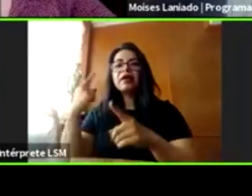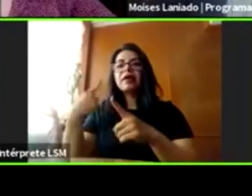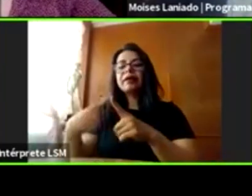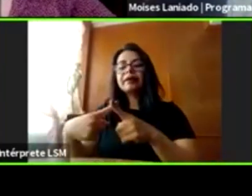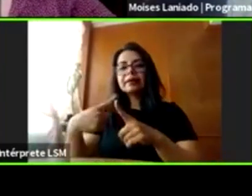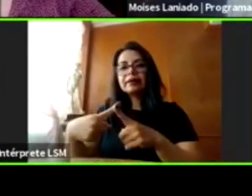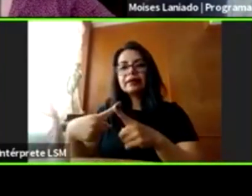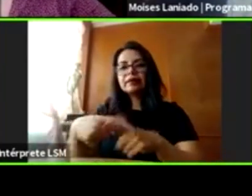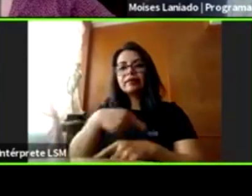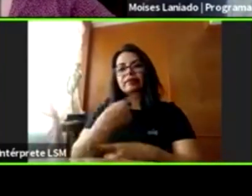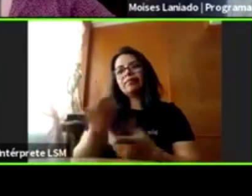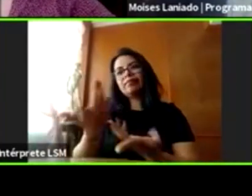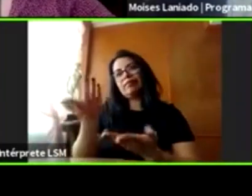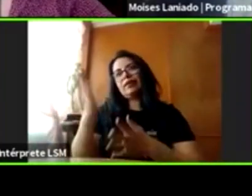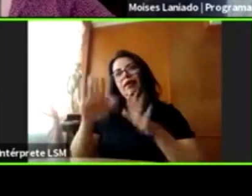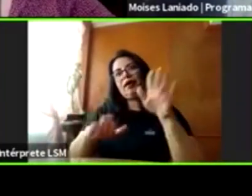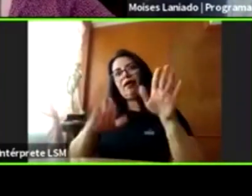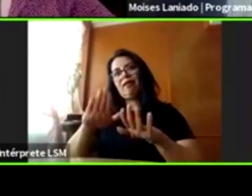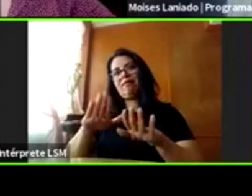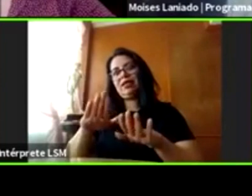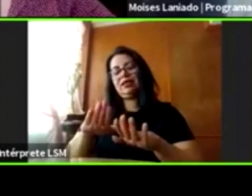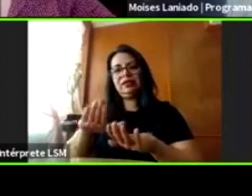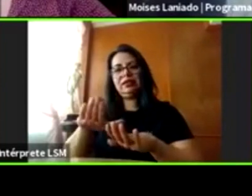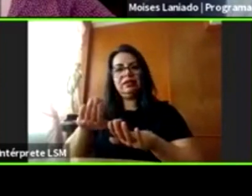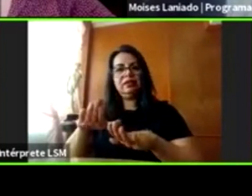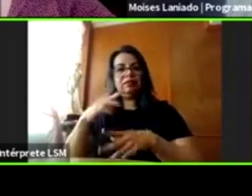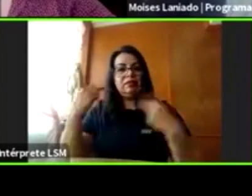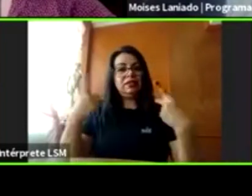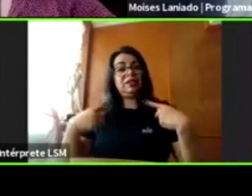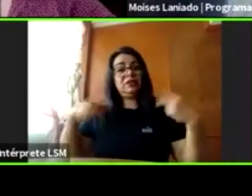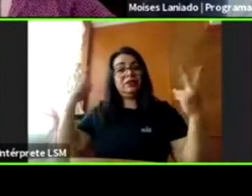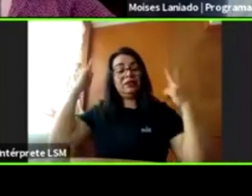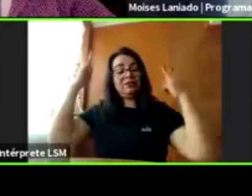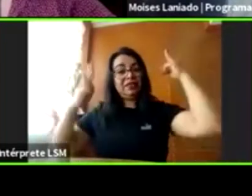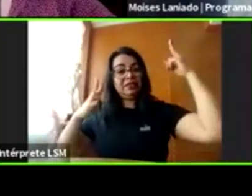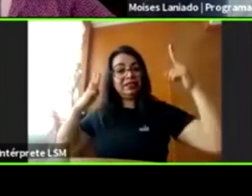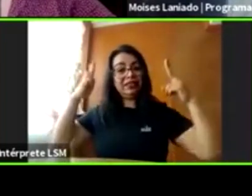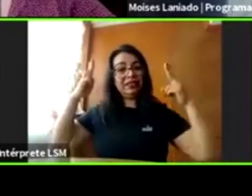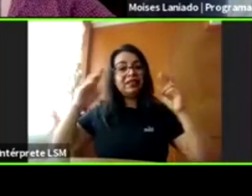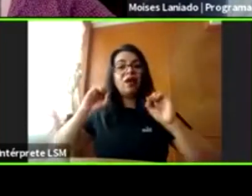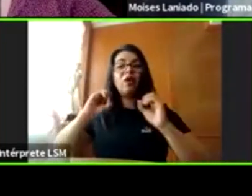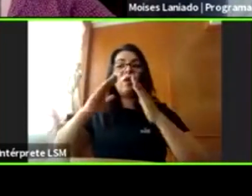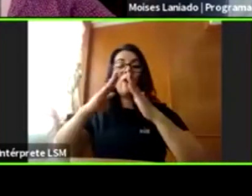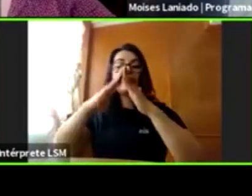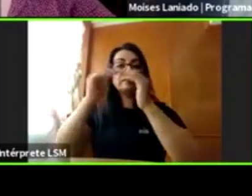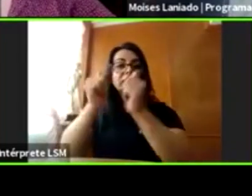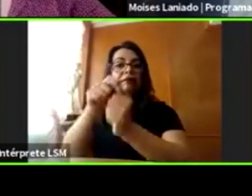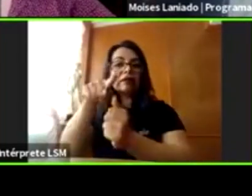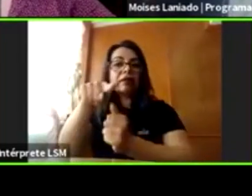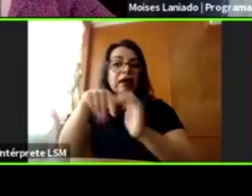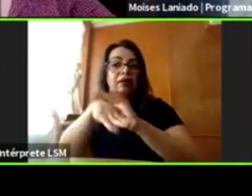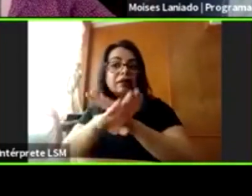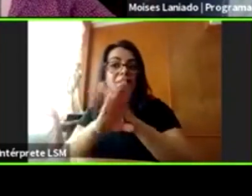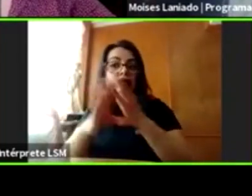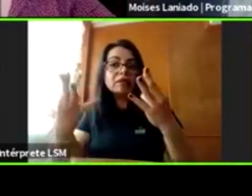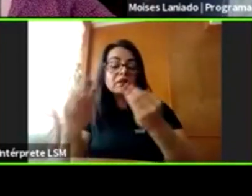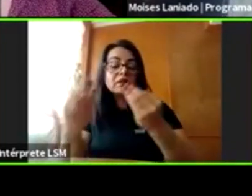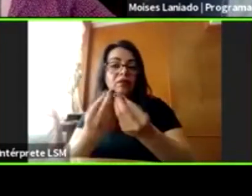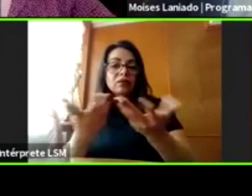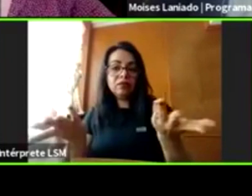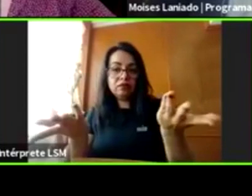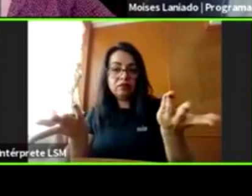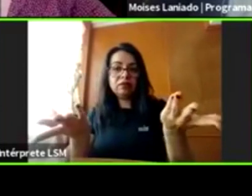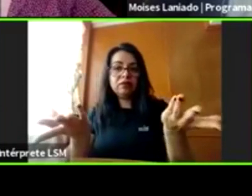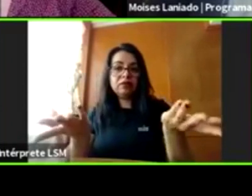que visitan la casa, que están en la casa, que todos conocen, que se acercan con confianza al niño. Y nos ponen sobre la mesa